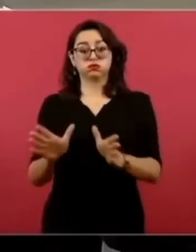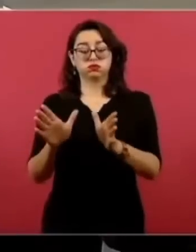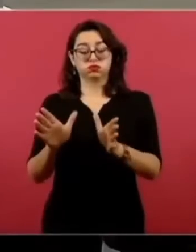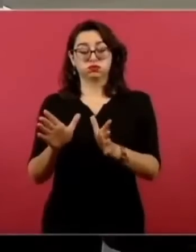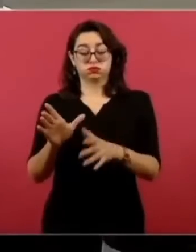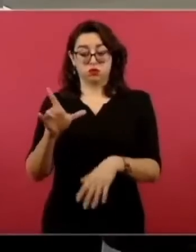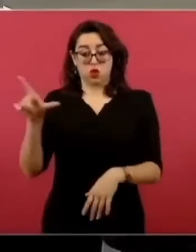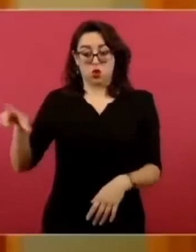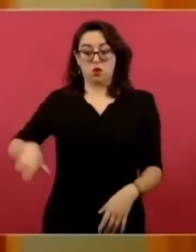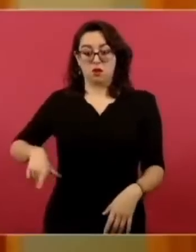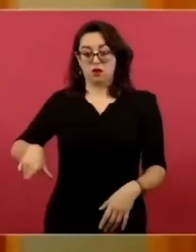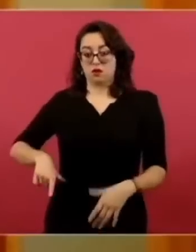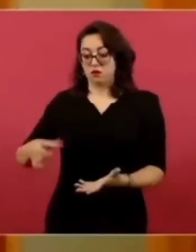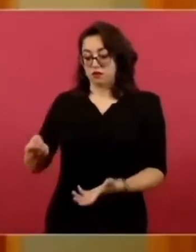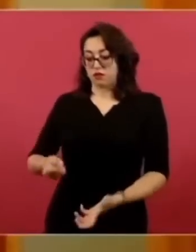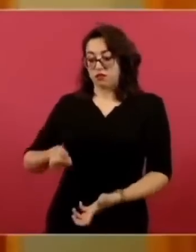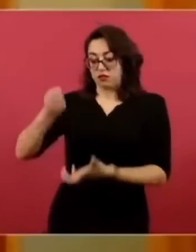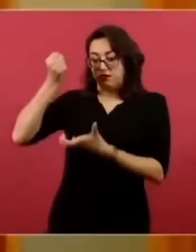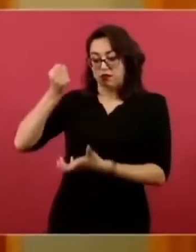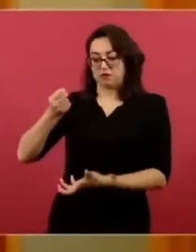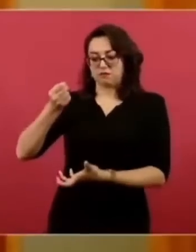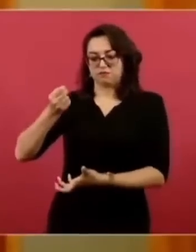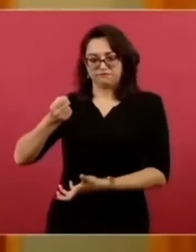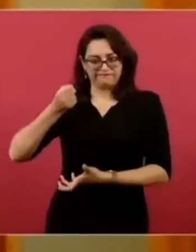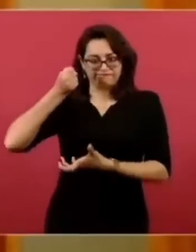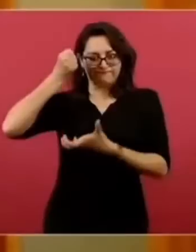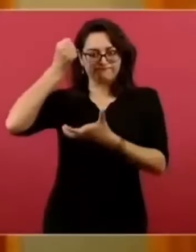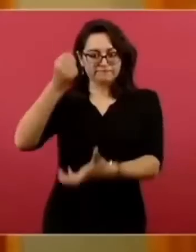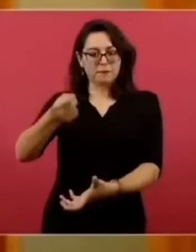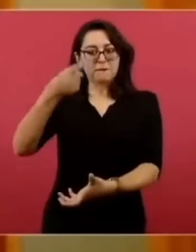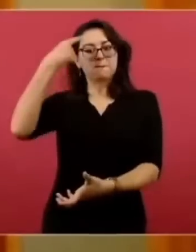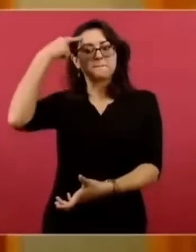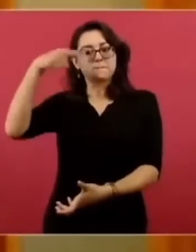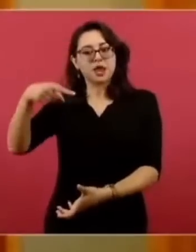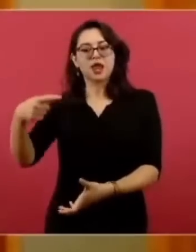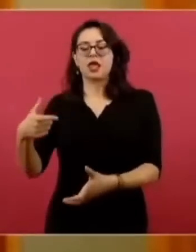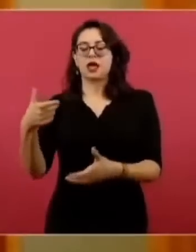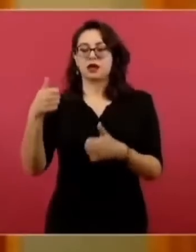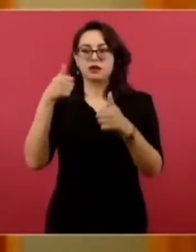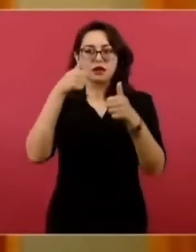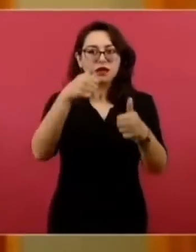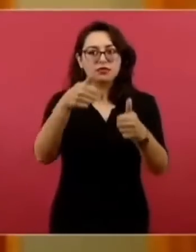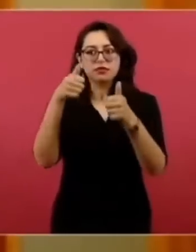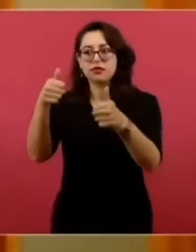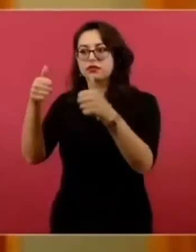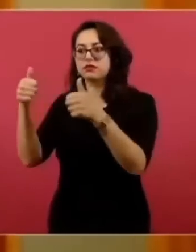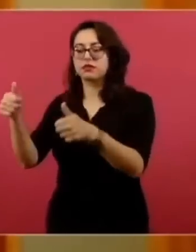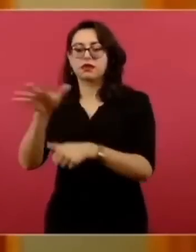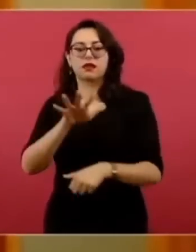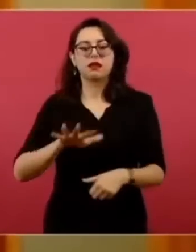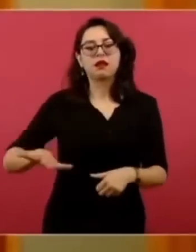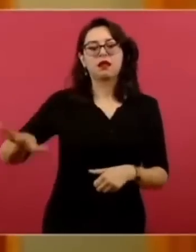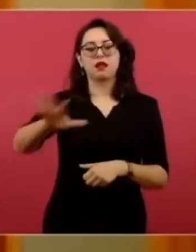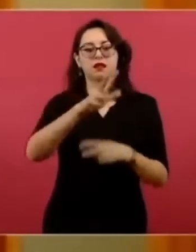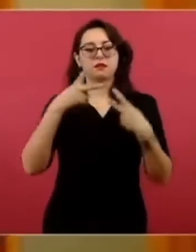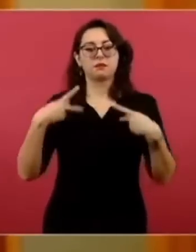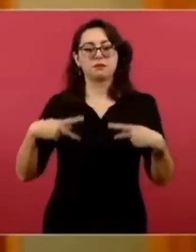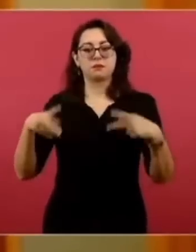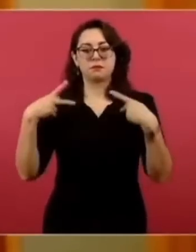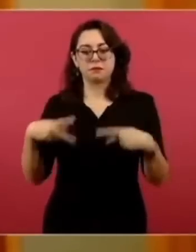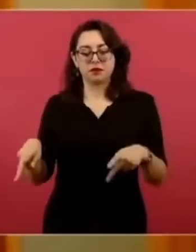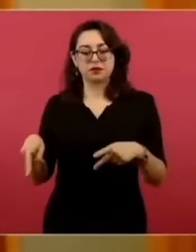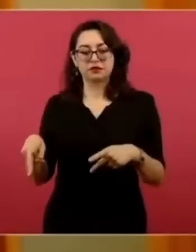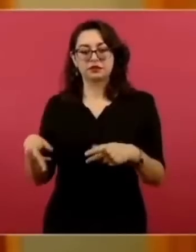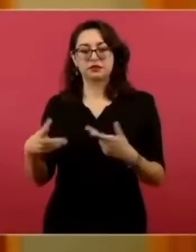a atender las necesidades del pueblo. No